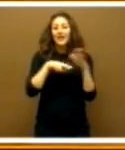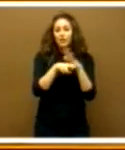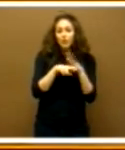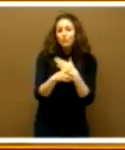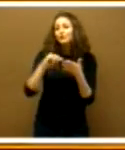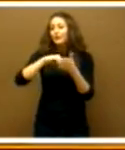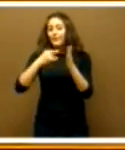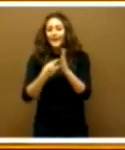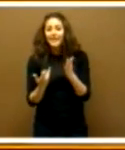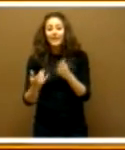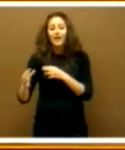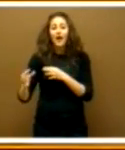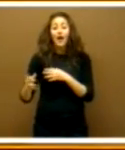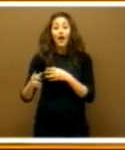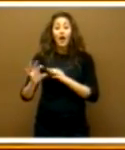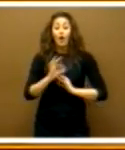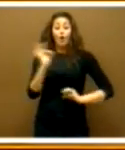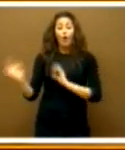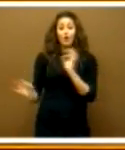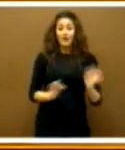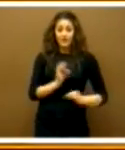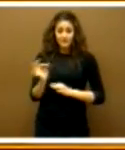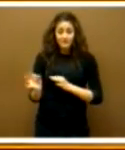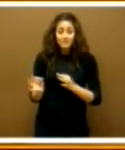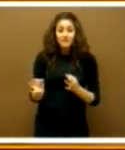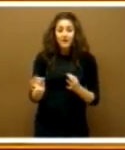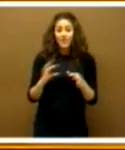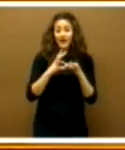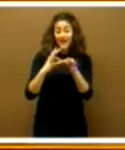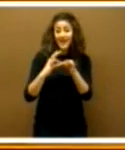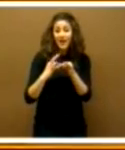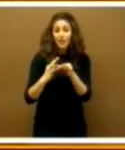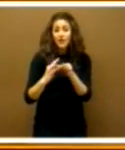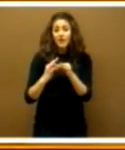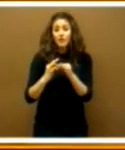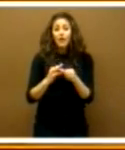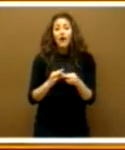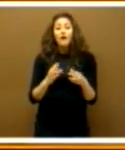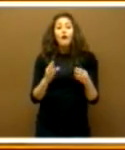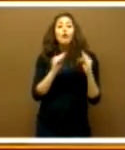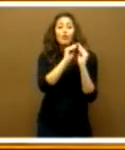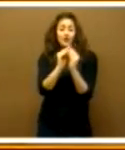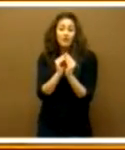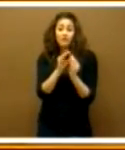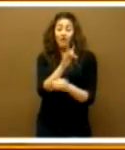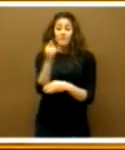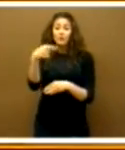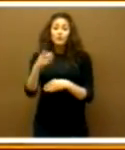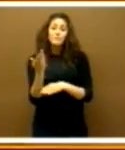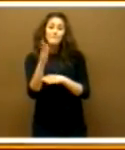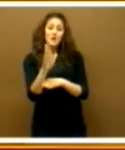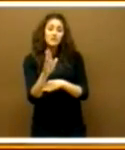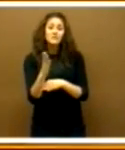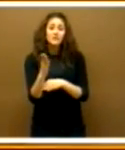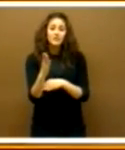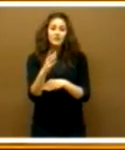organizadas acerca de la conciliación. Y, además, usted también lo presenta al